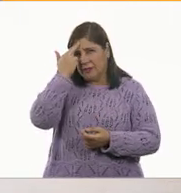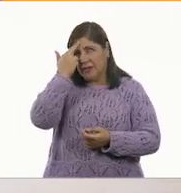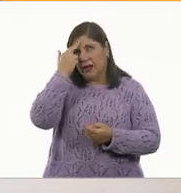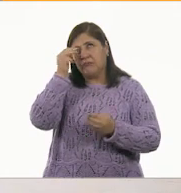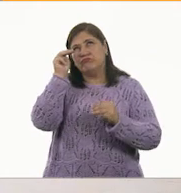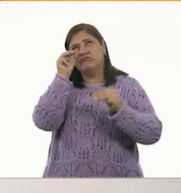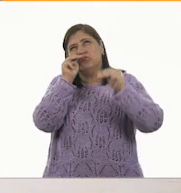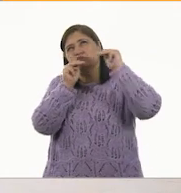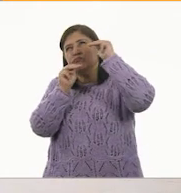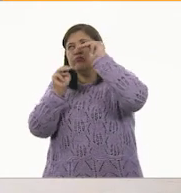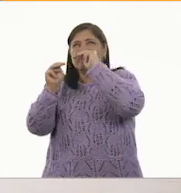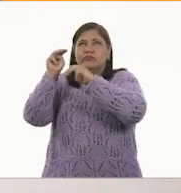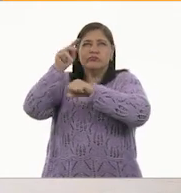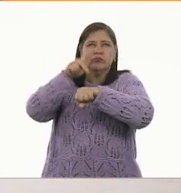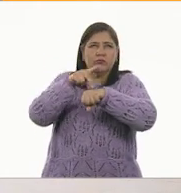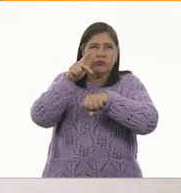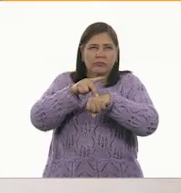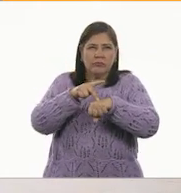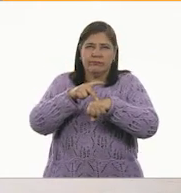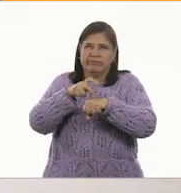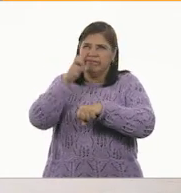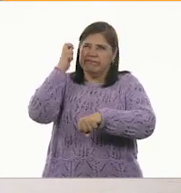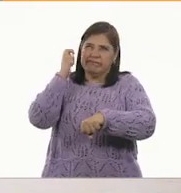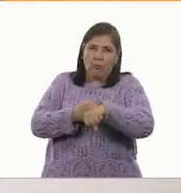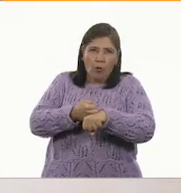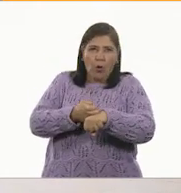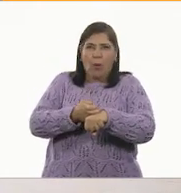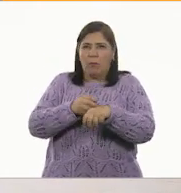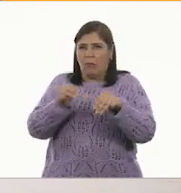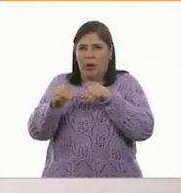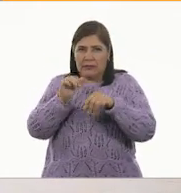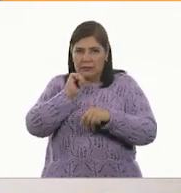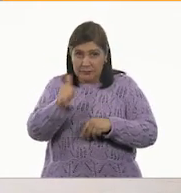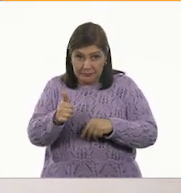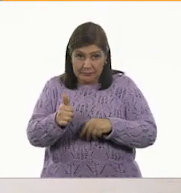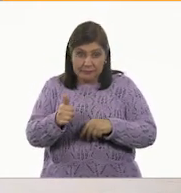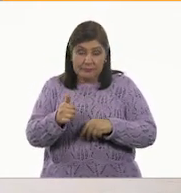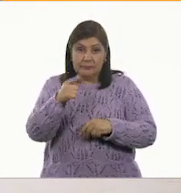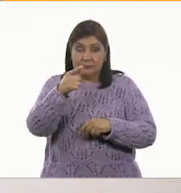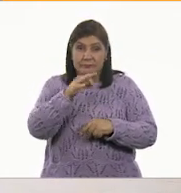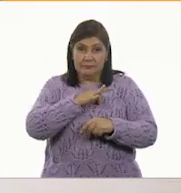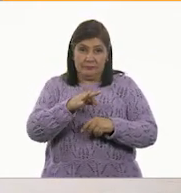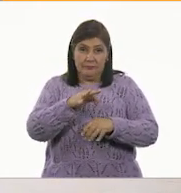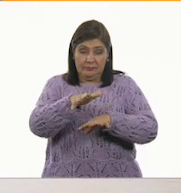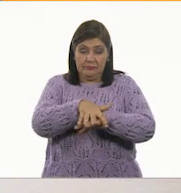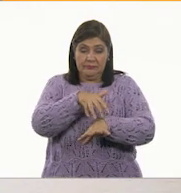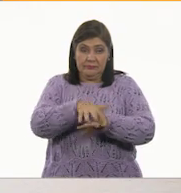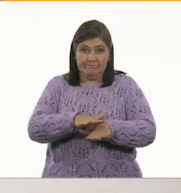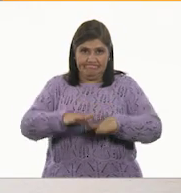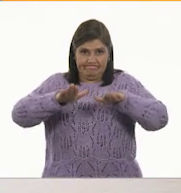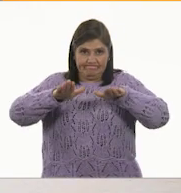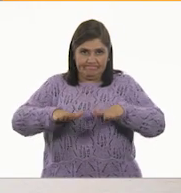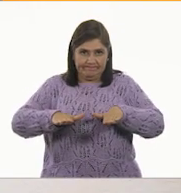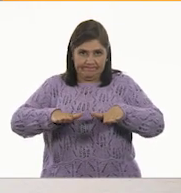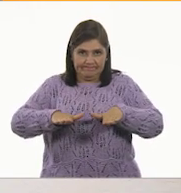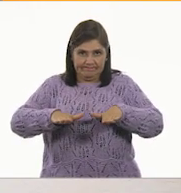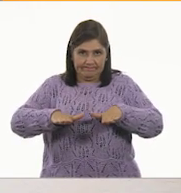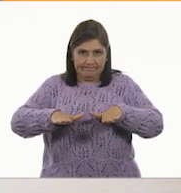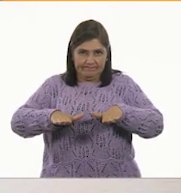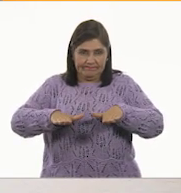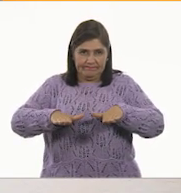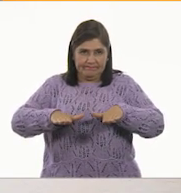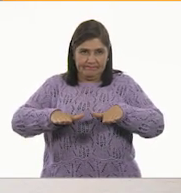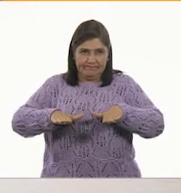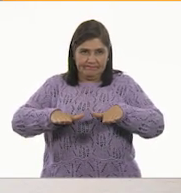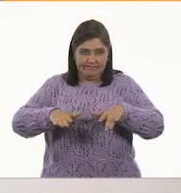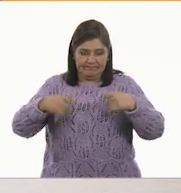montaña. Una montaña es firme, no se mueve. Entonces, primero, pon tus pies sobre el piso. A la